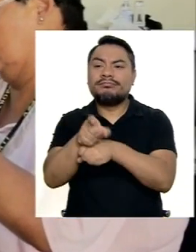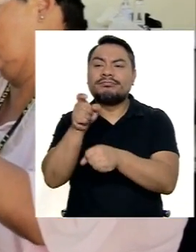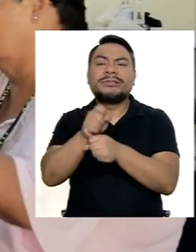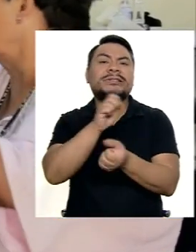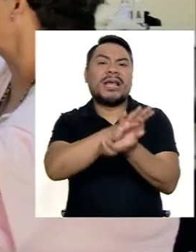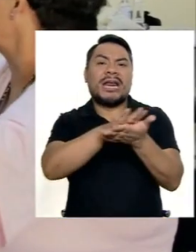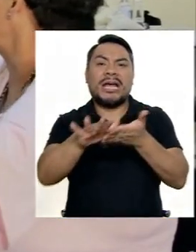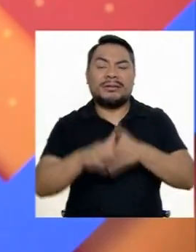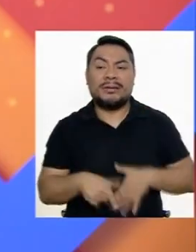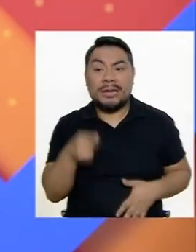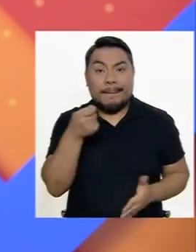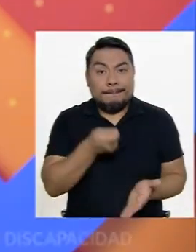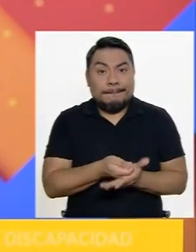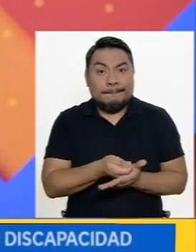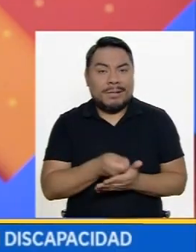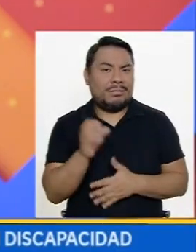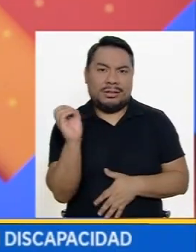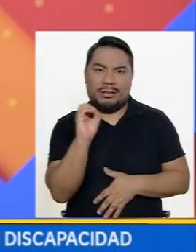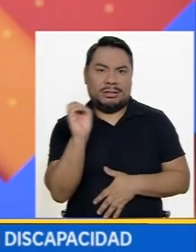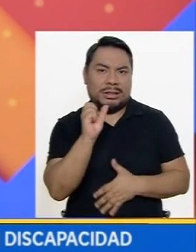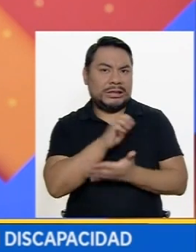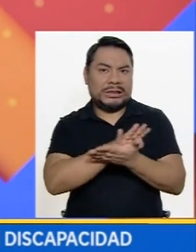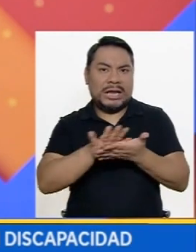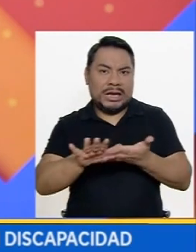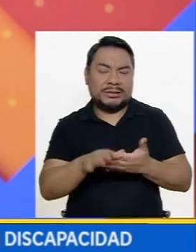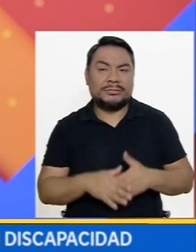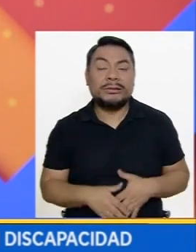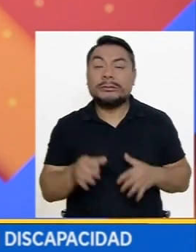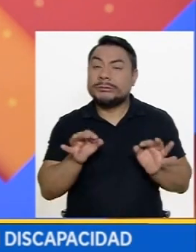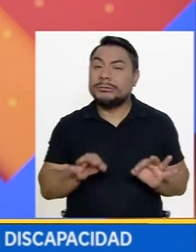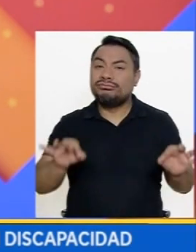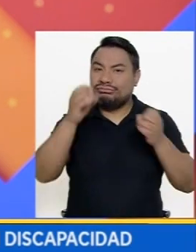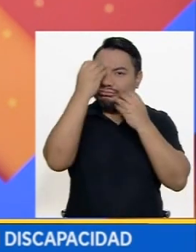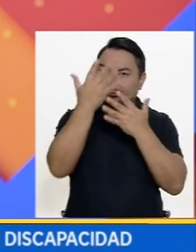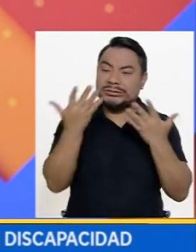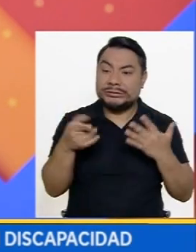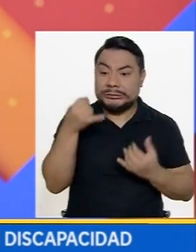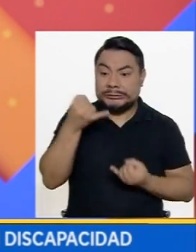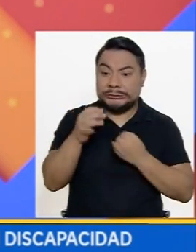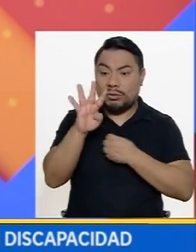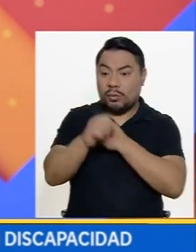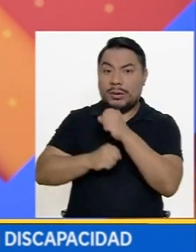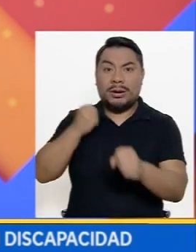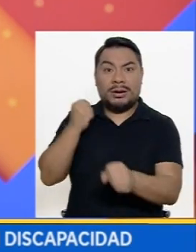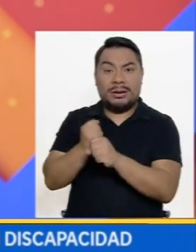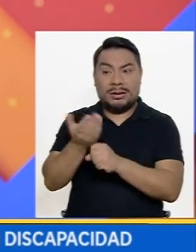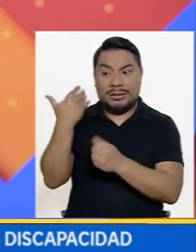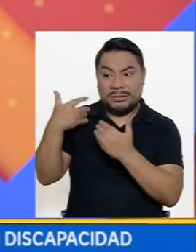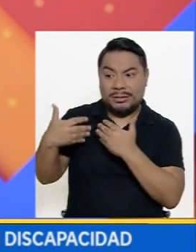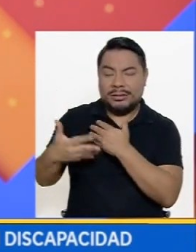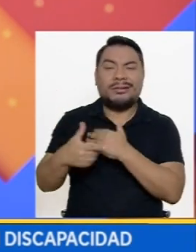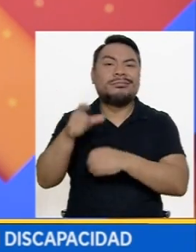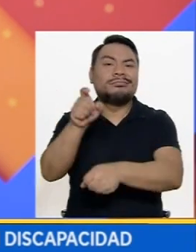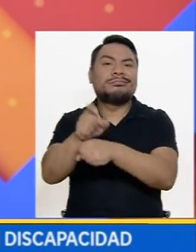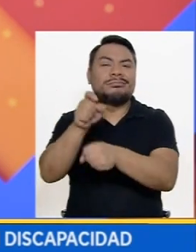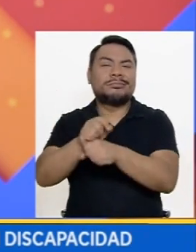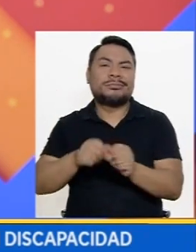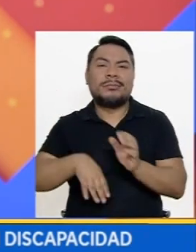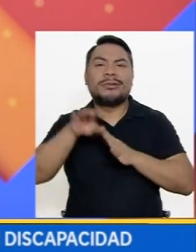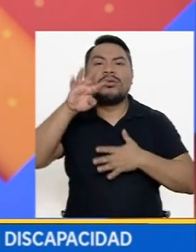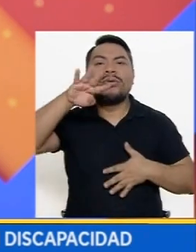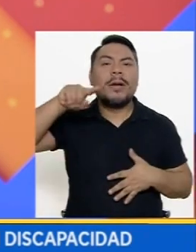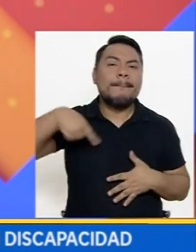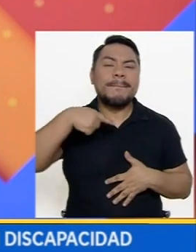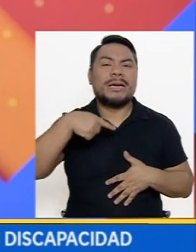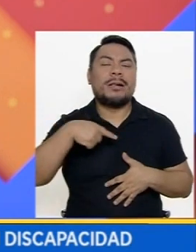No tiene costo Y un dato importante Estos cuatro últimos años Hemos capacitado A más de 4 mil